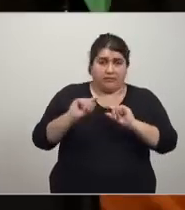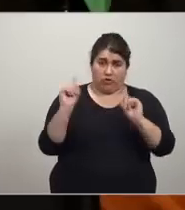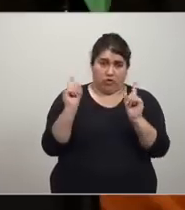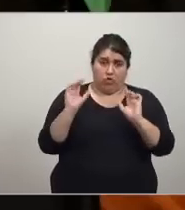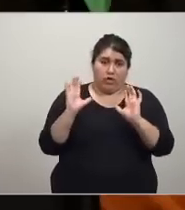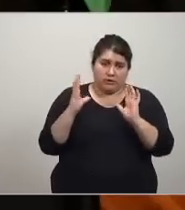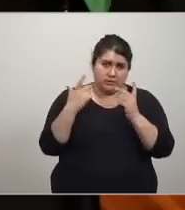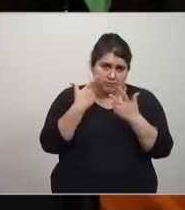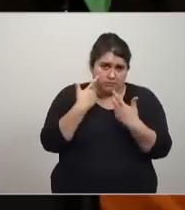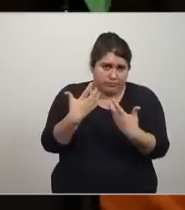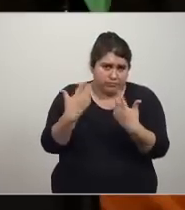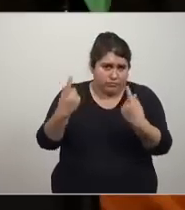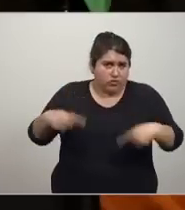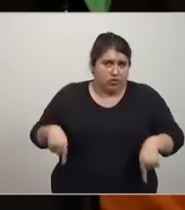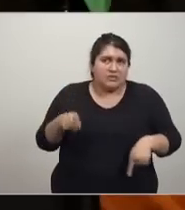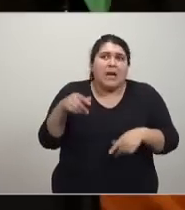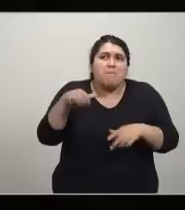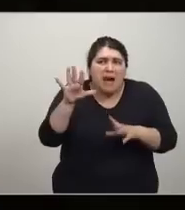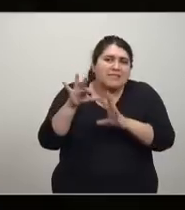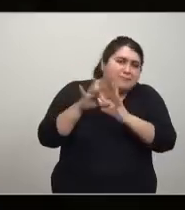si tiene muchísimo de político